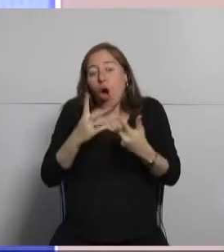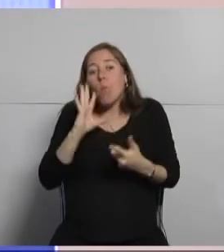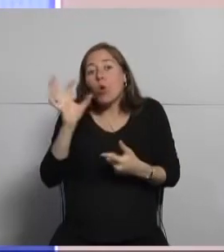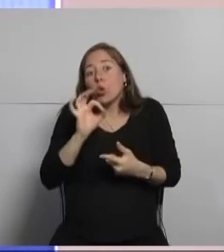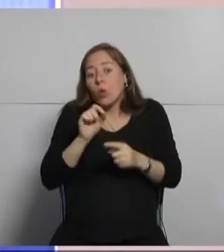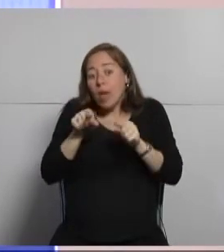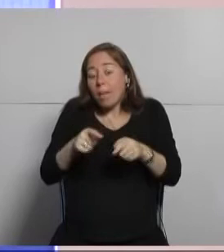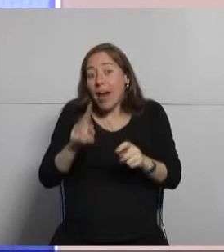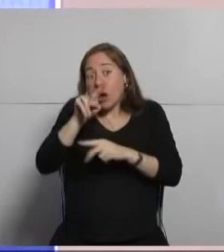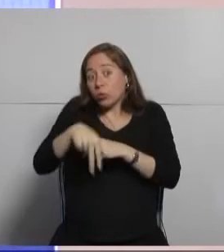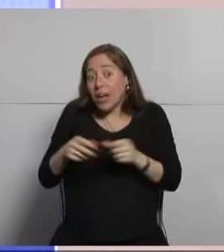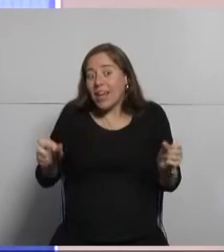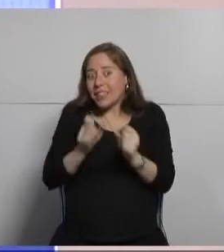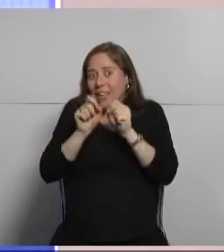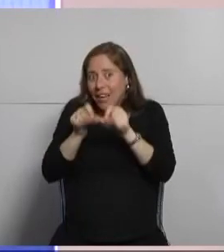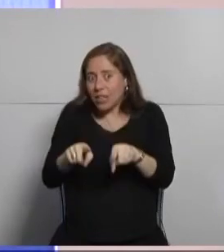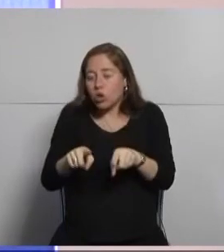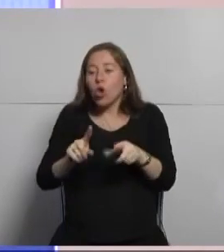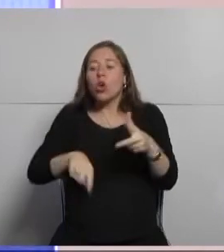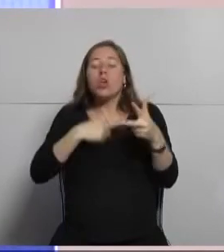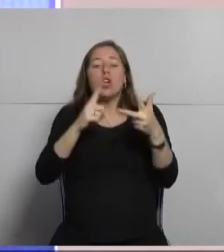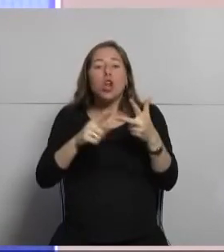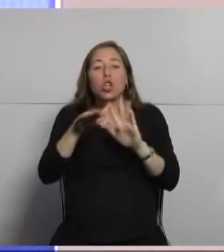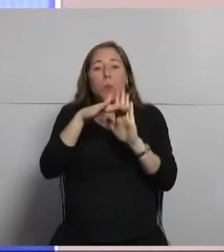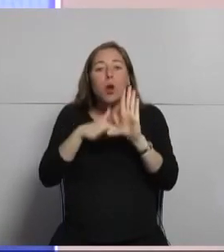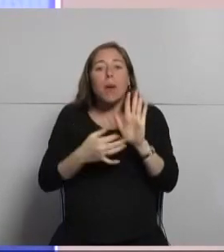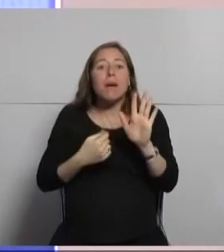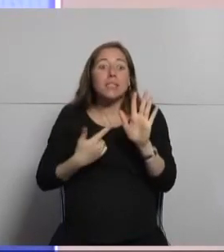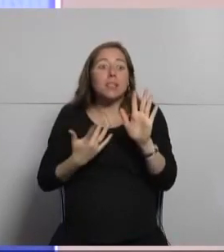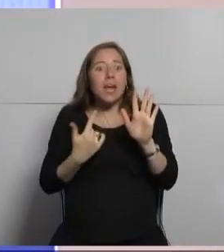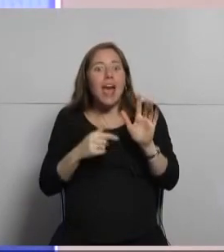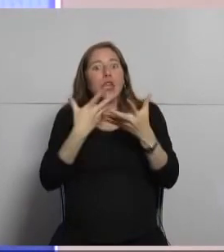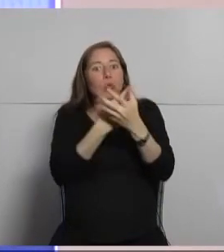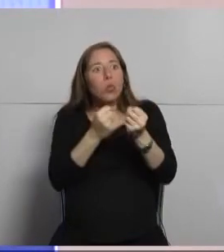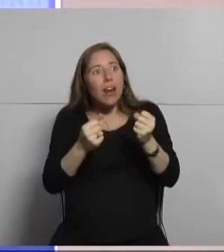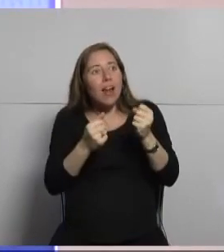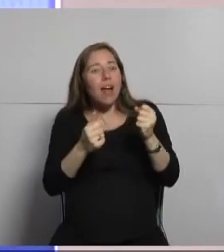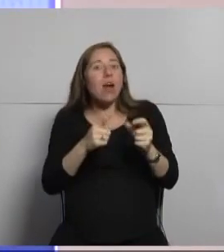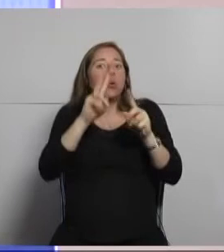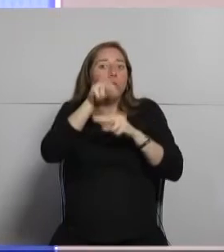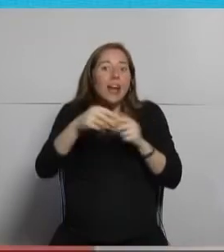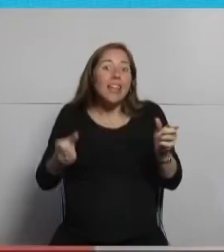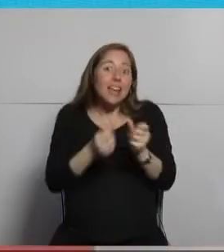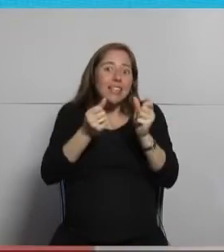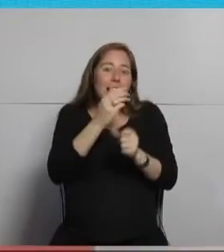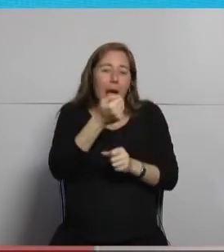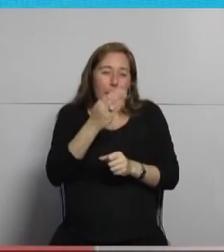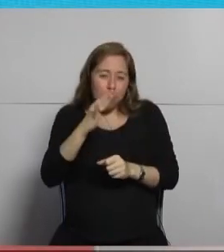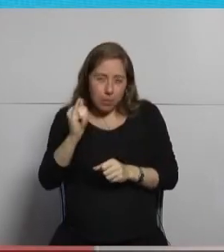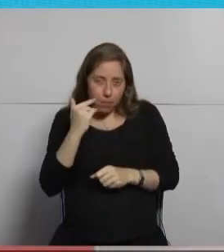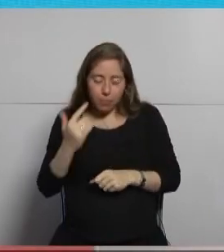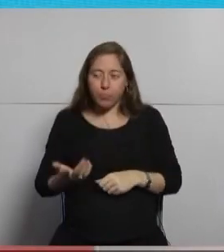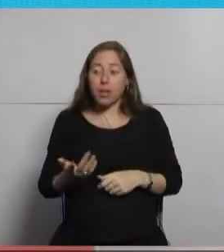son componentes que nos ayudan a poder lograr lo que se logró con Montevideo API para contarles para poco sobre qué es Montevideo API